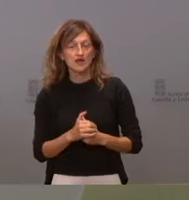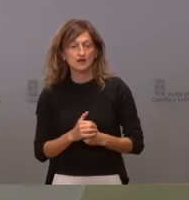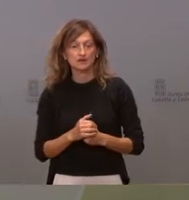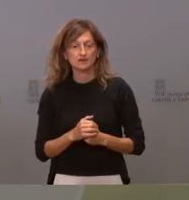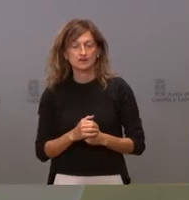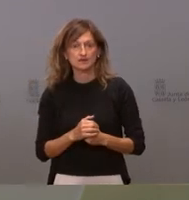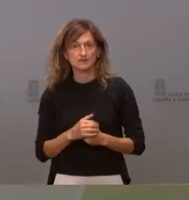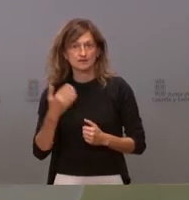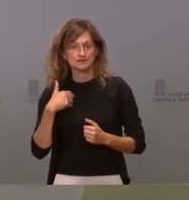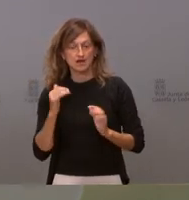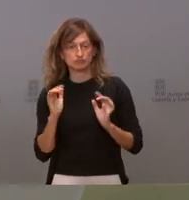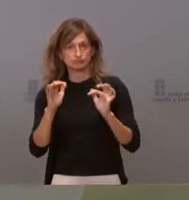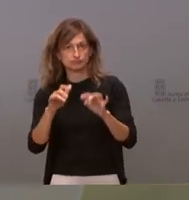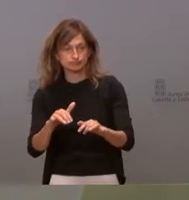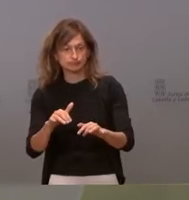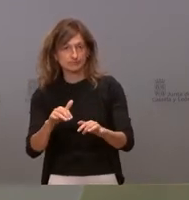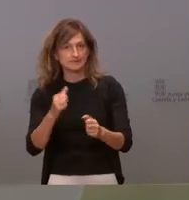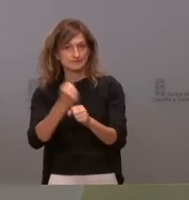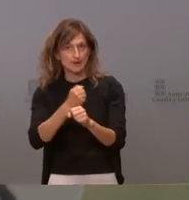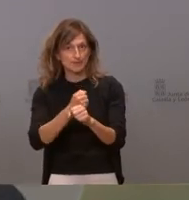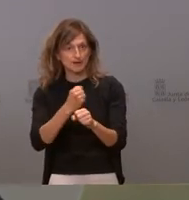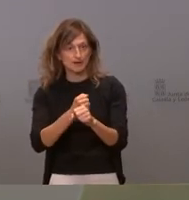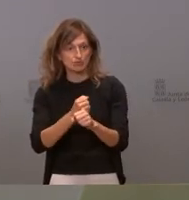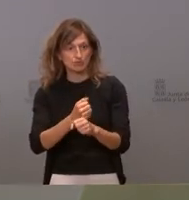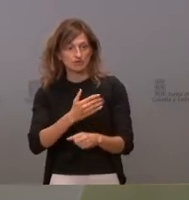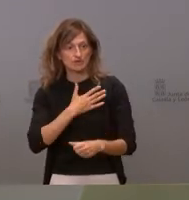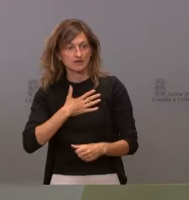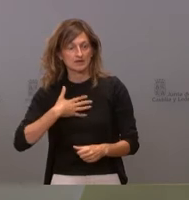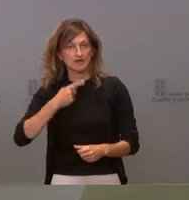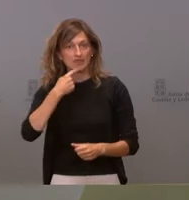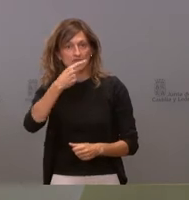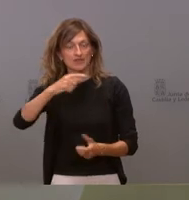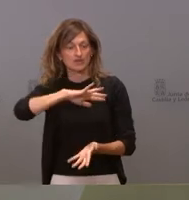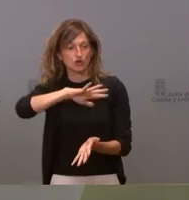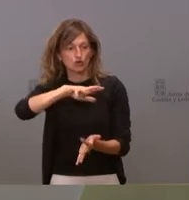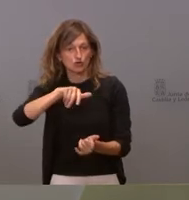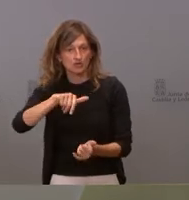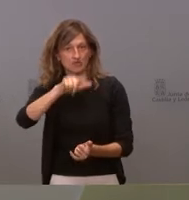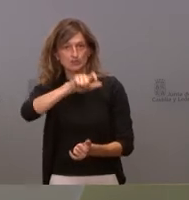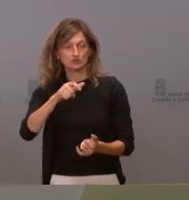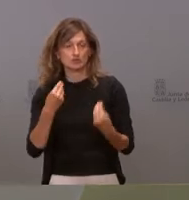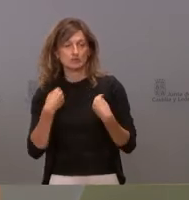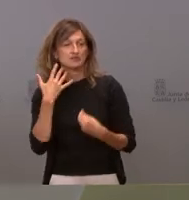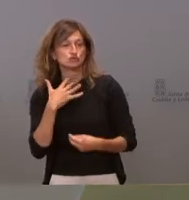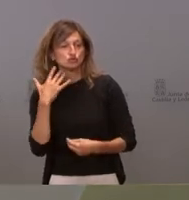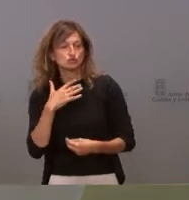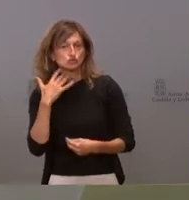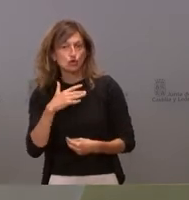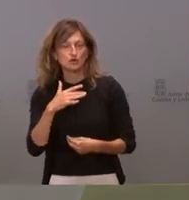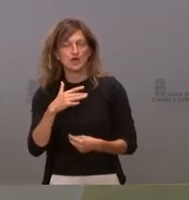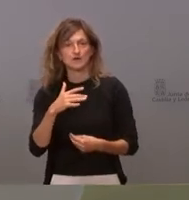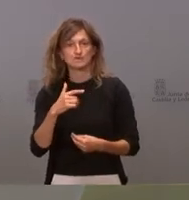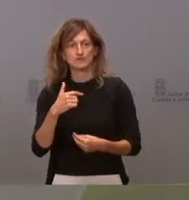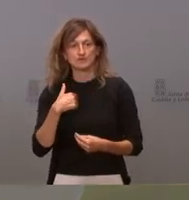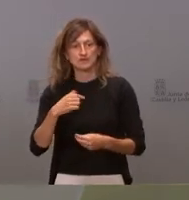donde están ya los medios cerca de la almazán trabajando. Pero no quería yo dar una noticia y que los habitantes de Soria o de Barca digan, pero ¿qué dice el consejero?